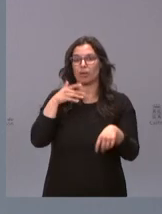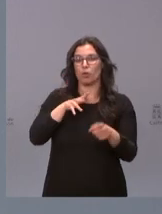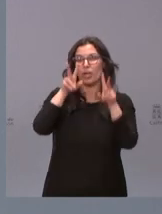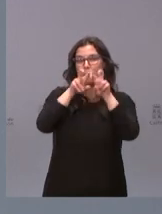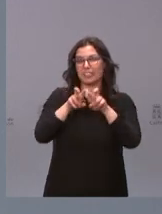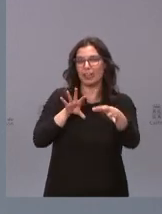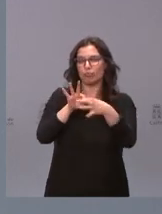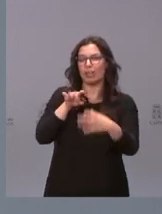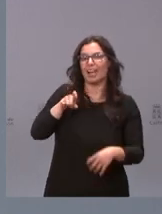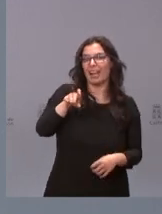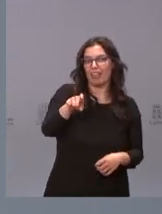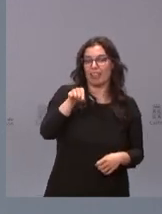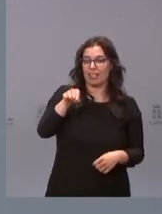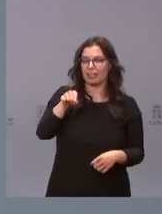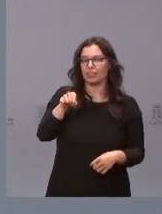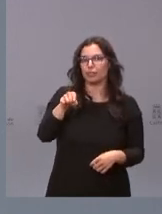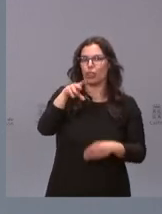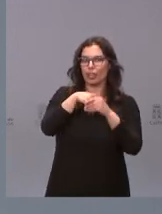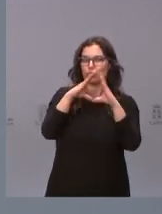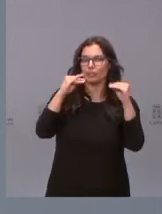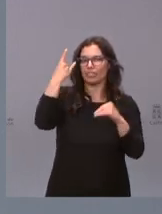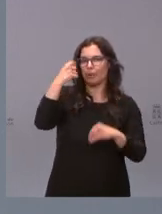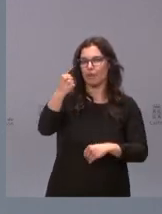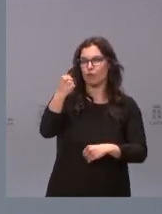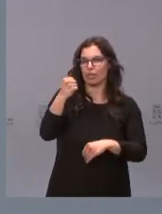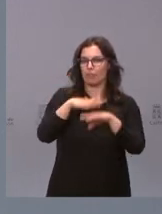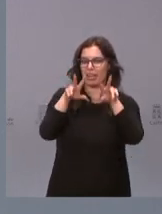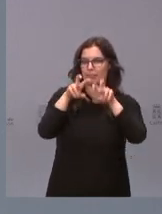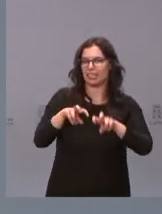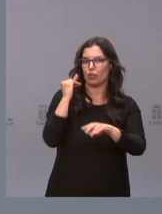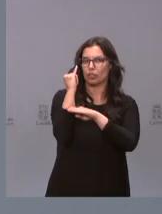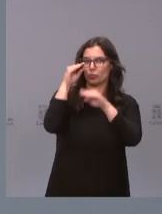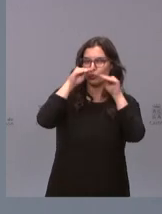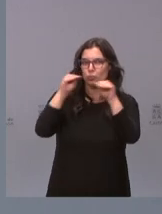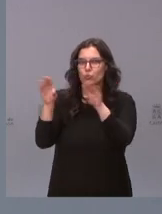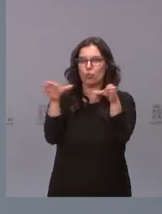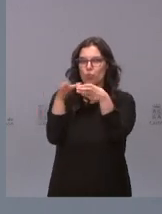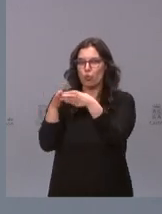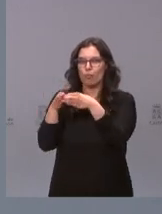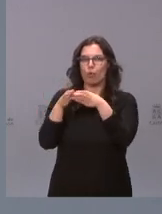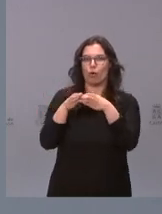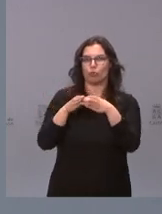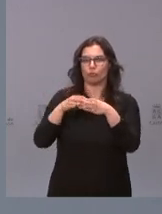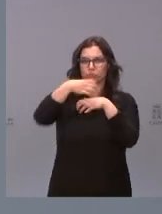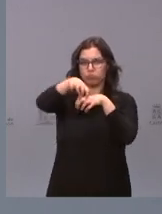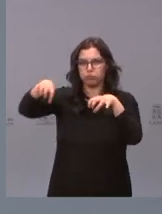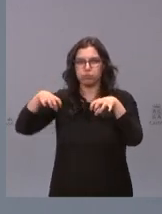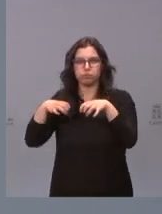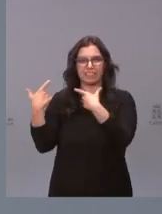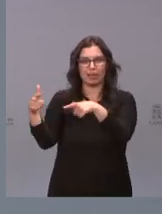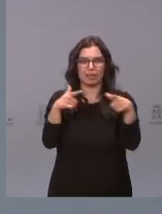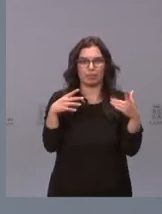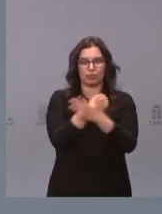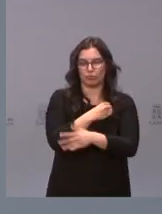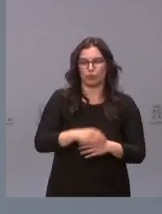una de las potencias de la Universidad de Salamanca, en sus institutos de investigación, en sus grupos, facultades y departamentos. Salamanca lo tiene